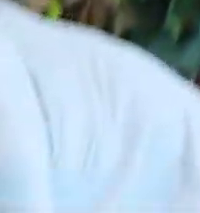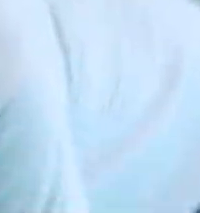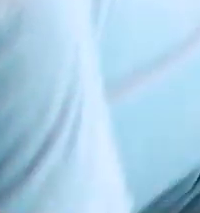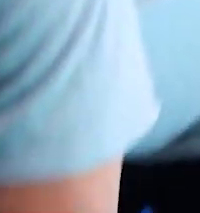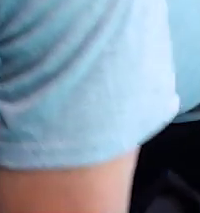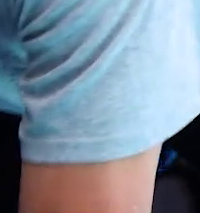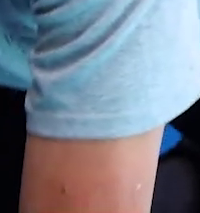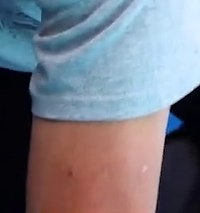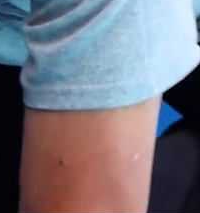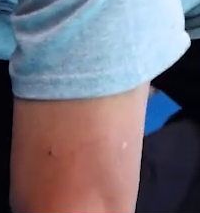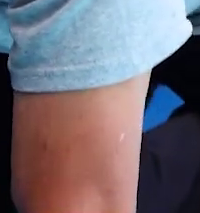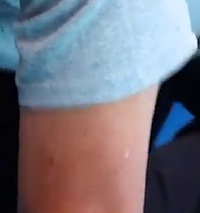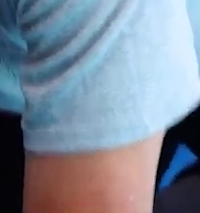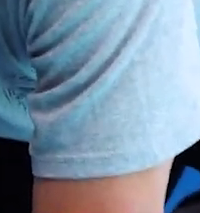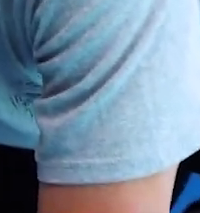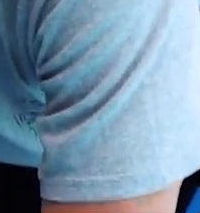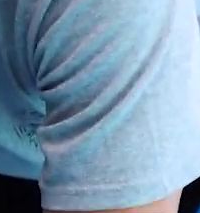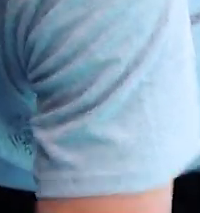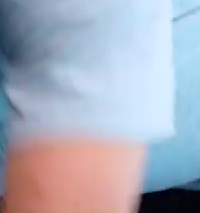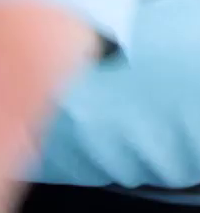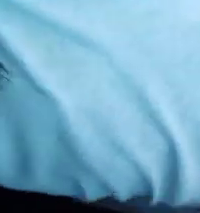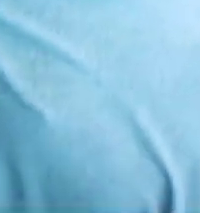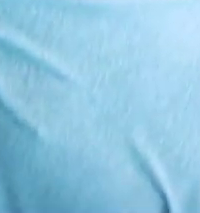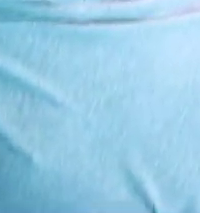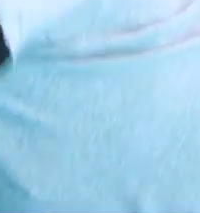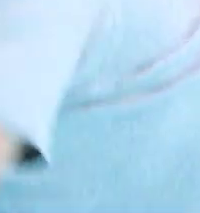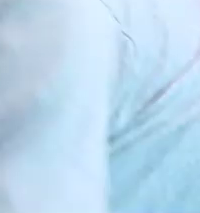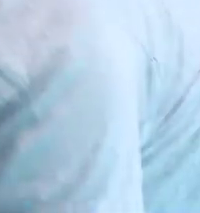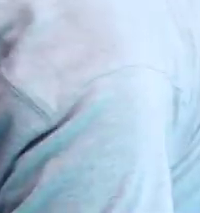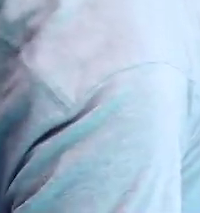Ok, y vamos a levantar nuestra mano derecha.